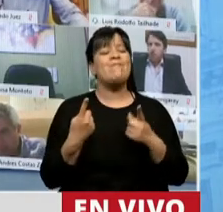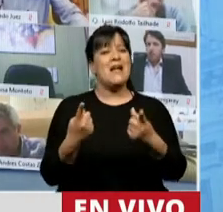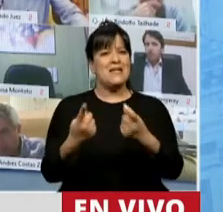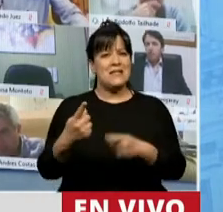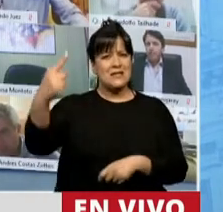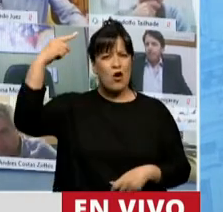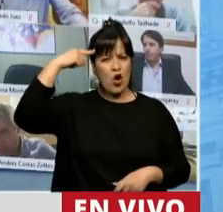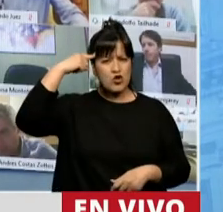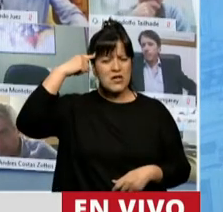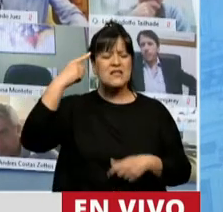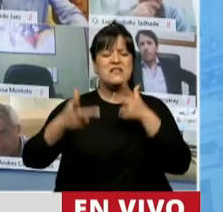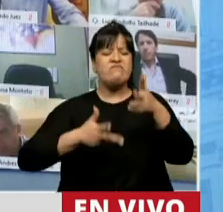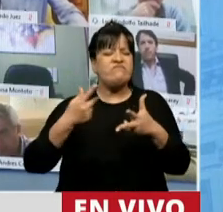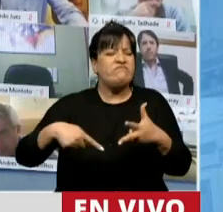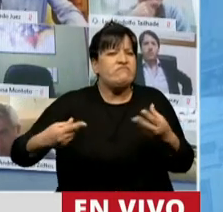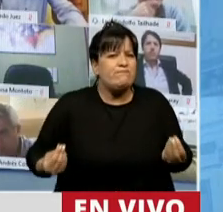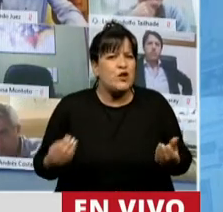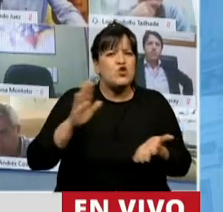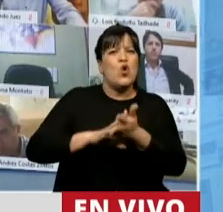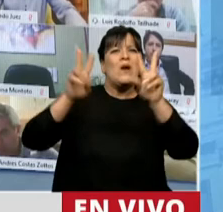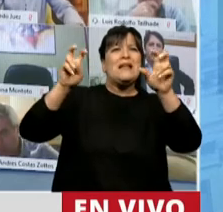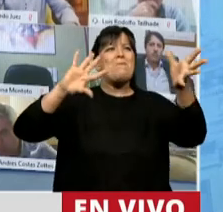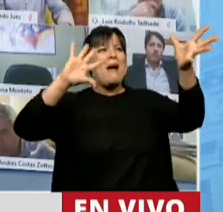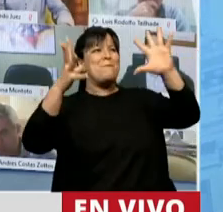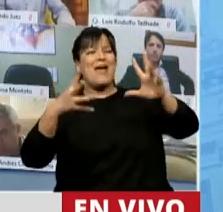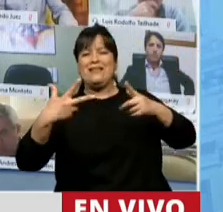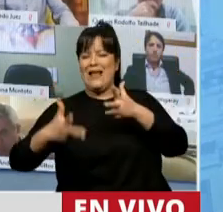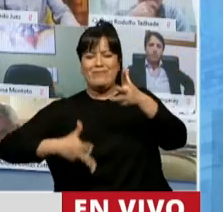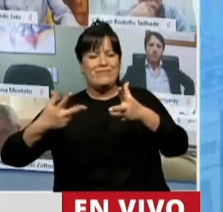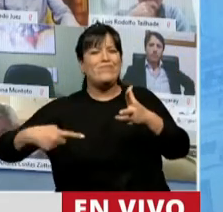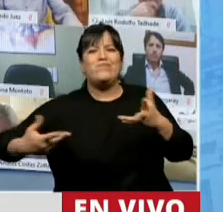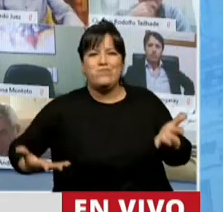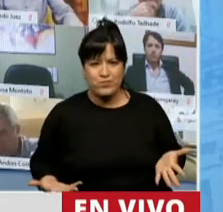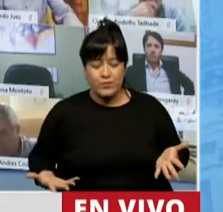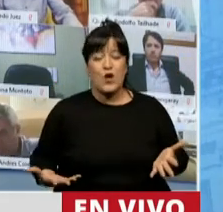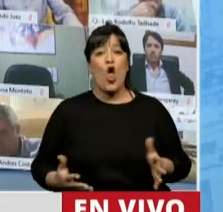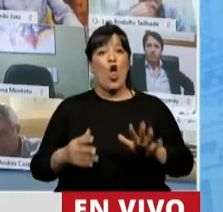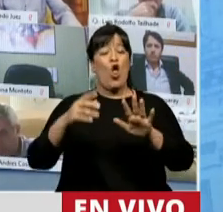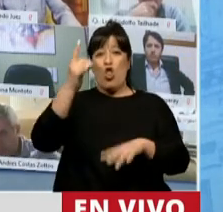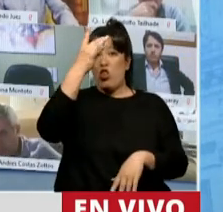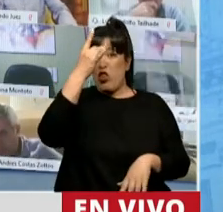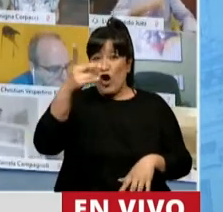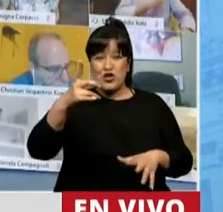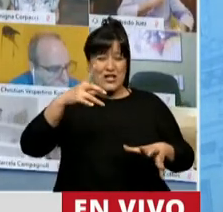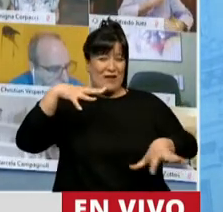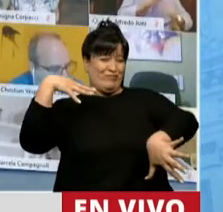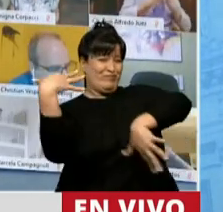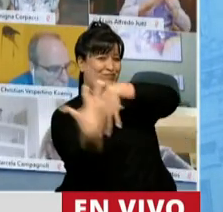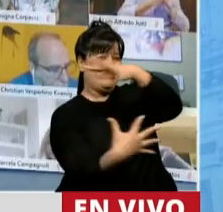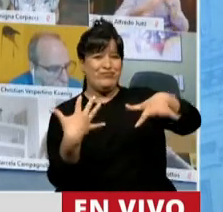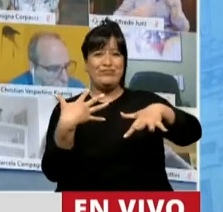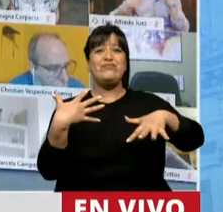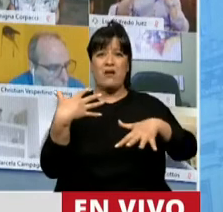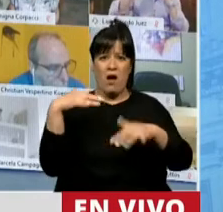conciencia de qué estamos hablando cuando hablamos del tema ambiental, doce catástrofes ambientales que están